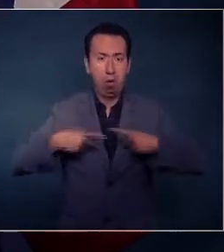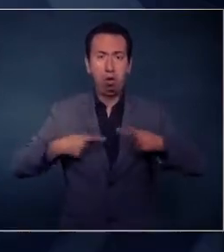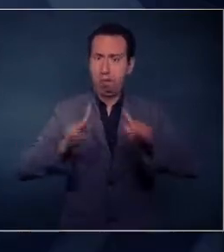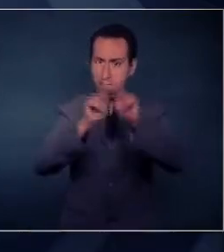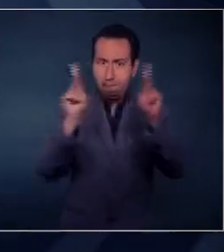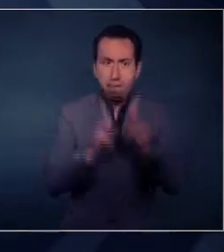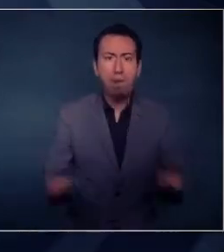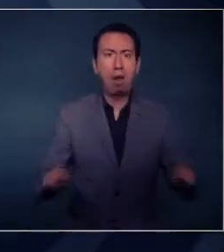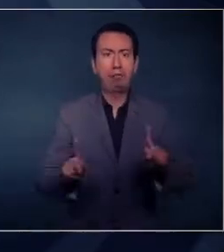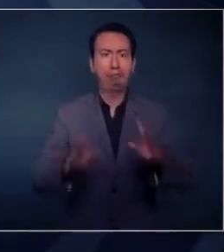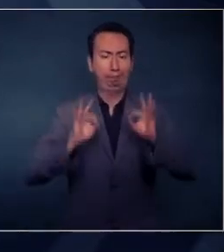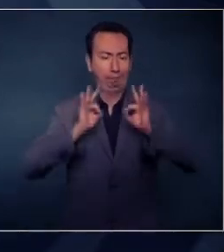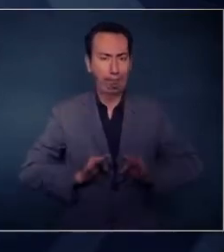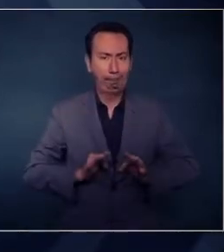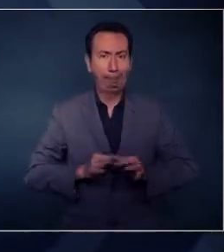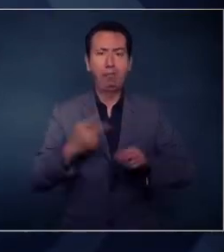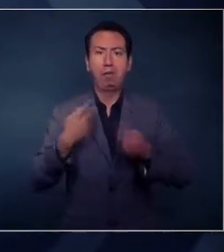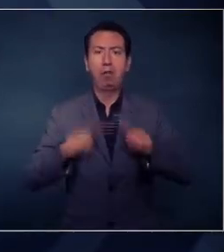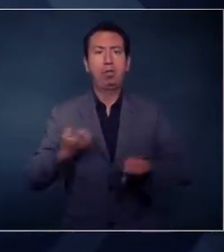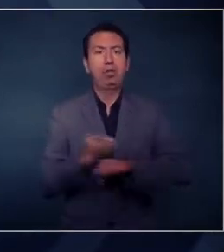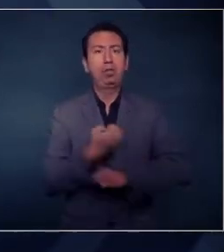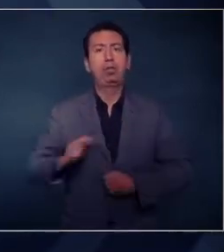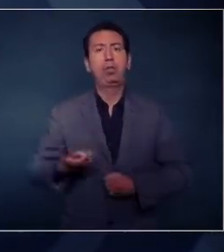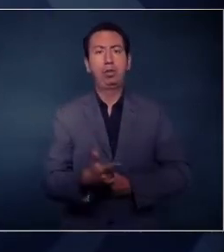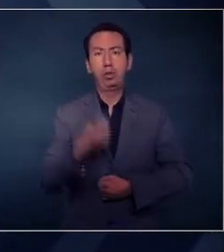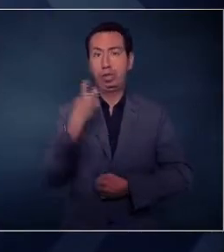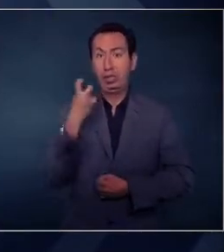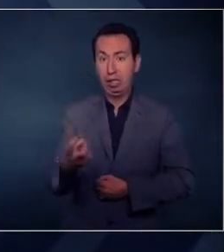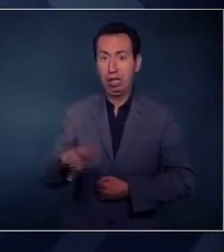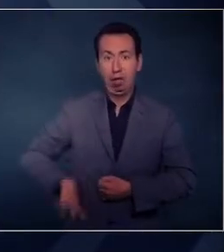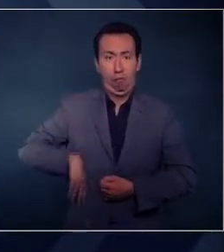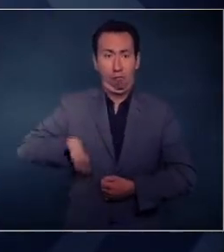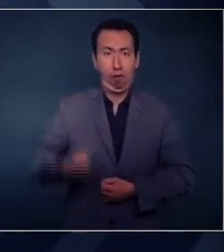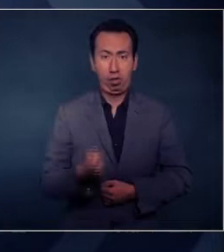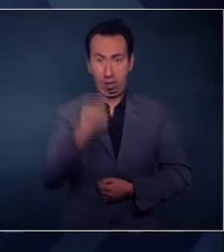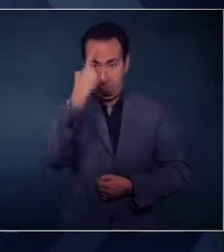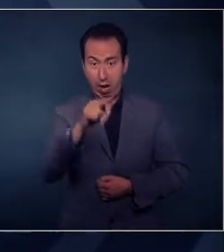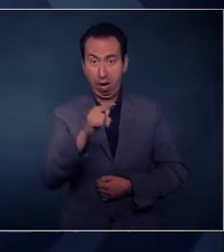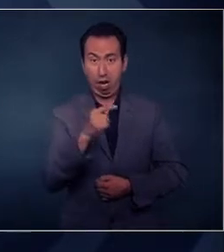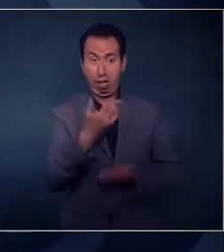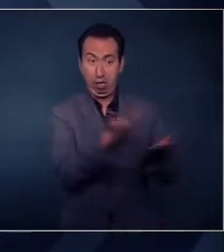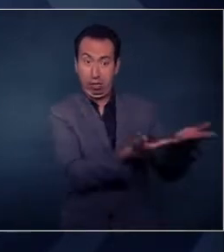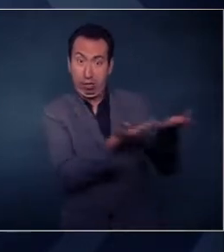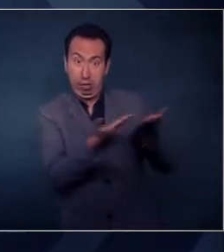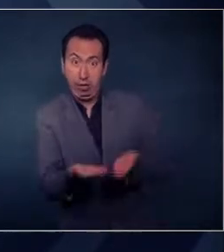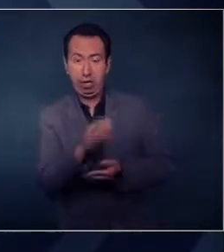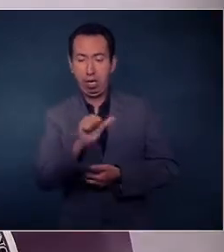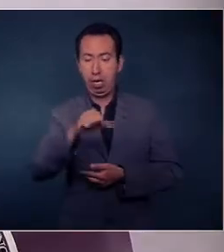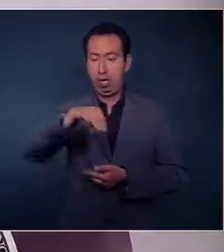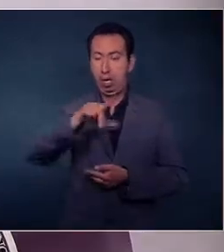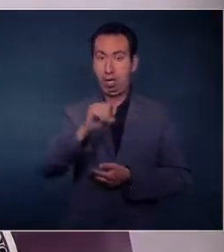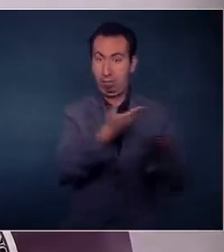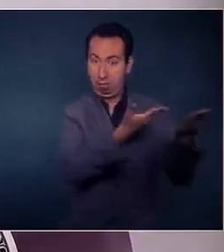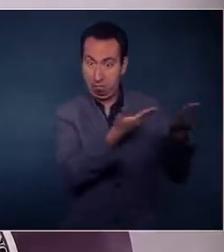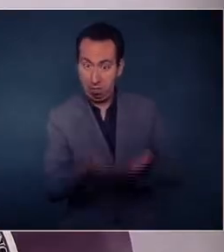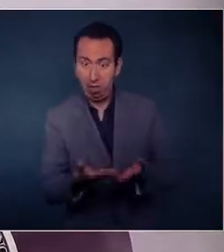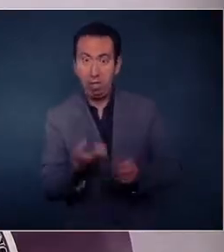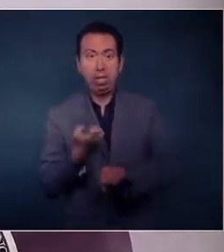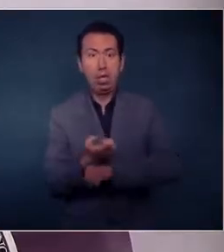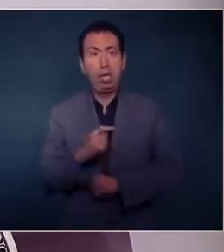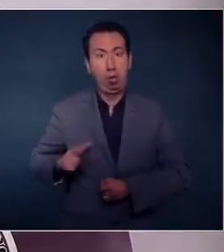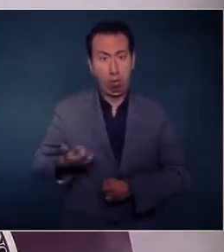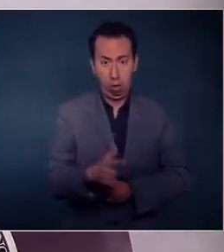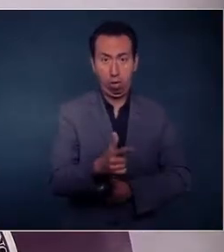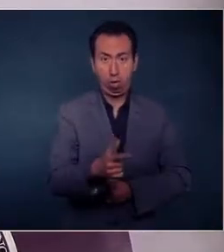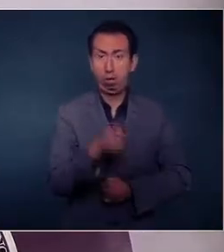guanajuatenses. Y yo agradezco enormemente este gran esfuerzo que ha hecho todo el Gabinete de Seguridad para estar aquí en Guanajuato. Decir que Guanajuato está siendo